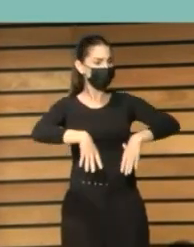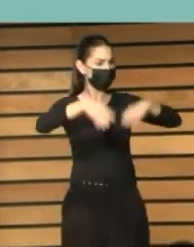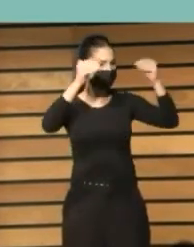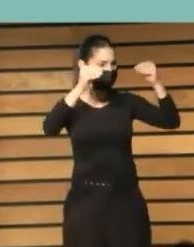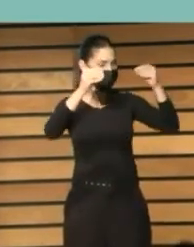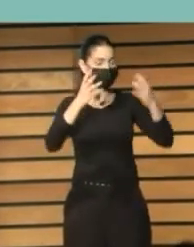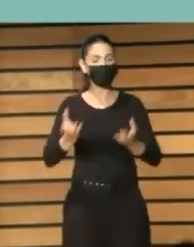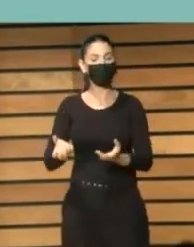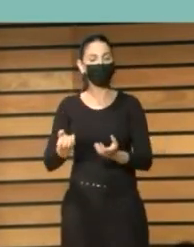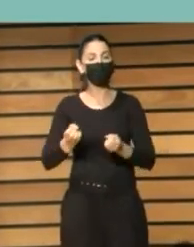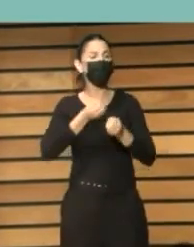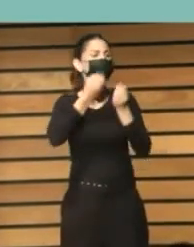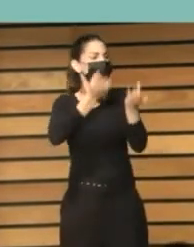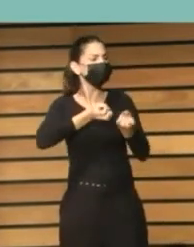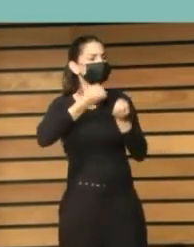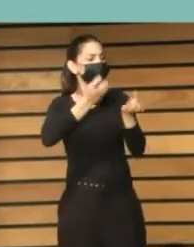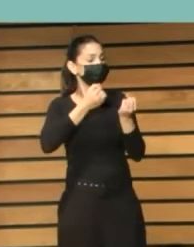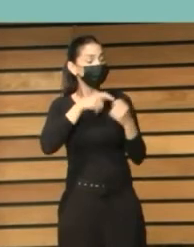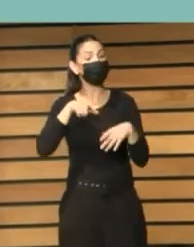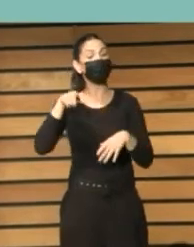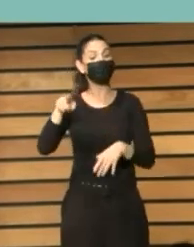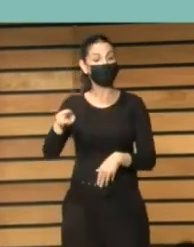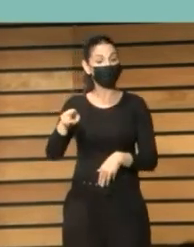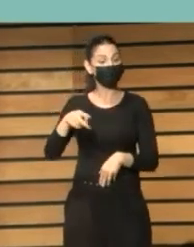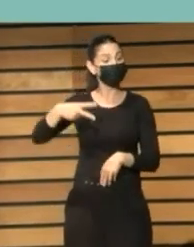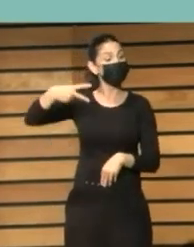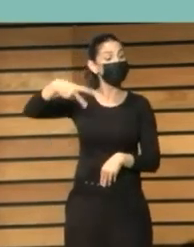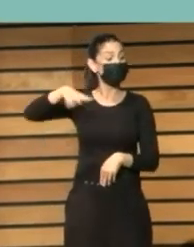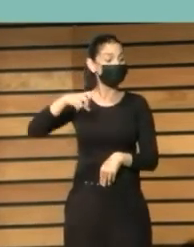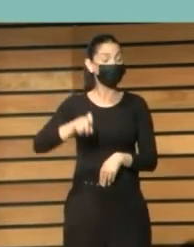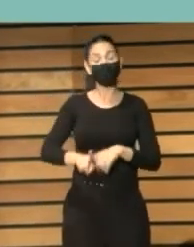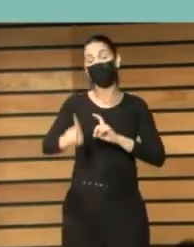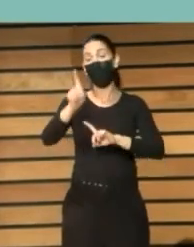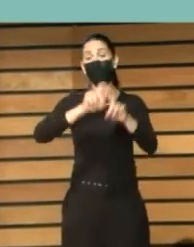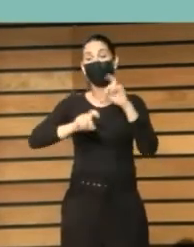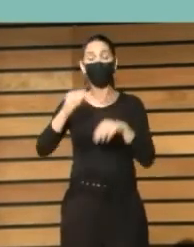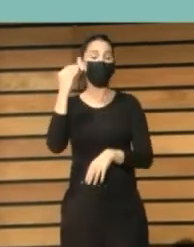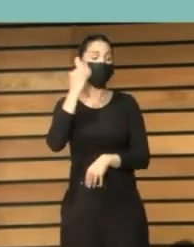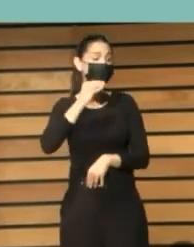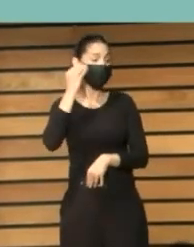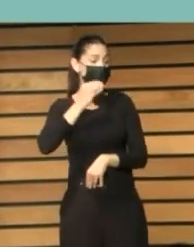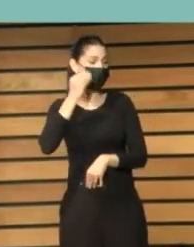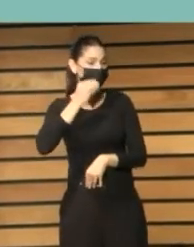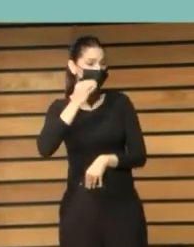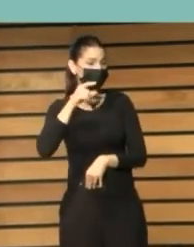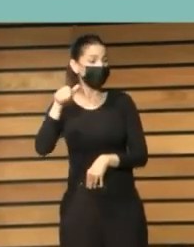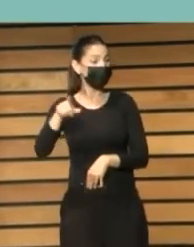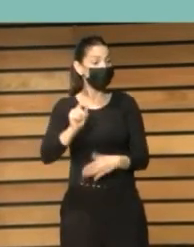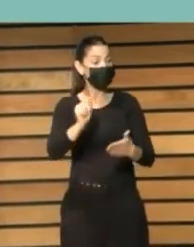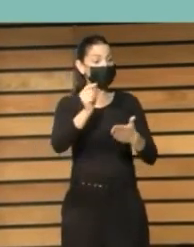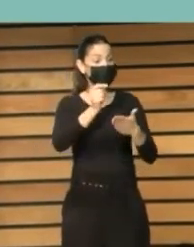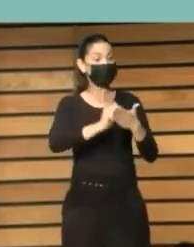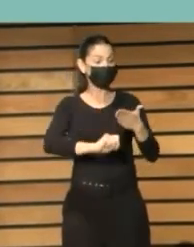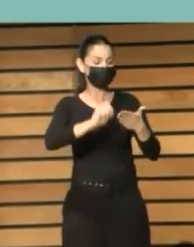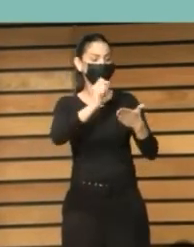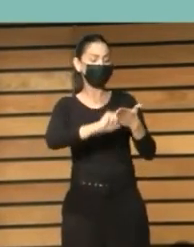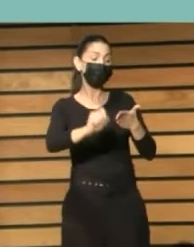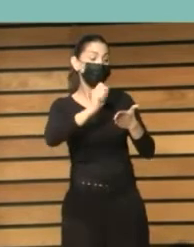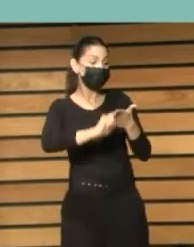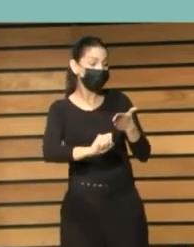experiencia de biblioteca humana y Nacho que era alcohólico desde los 11 años aprendió a leer y escribir en la cárcel con 34